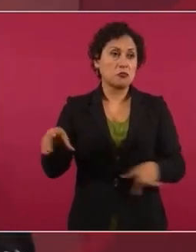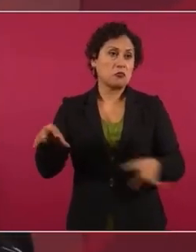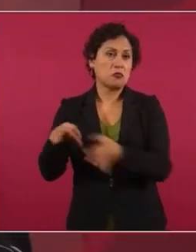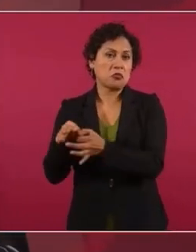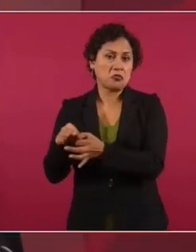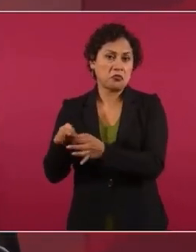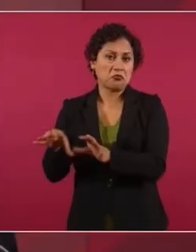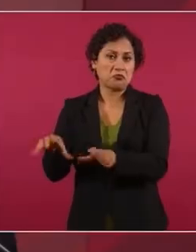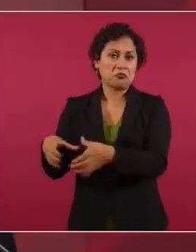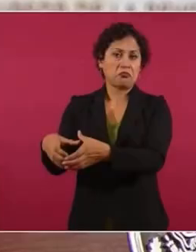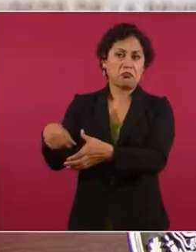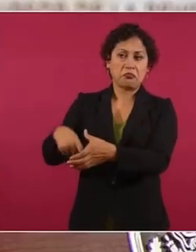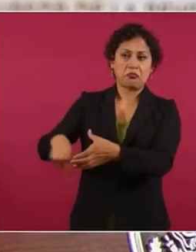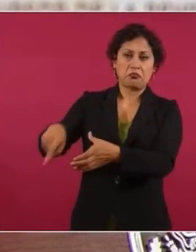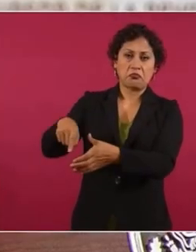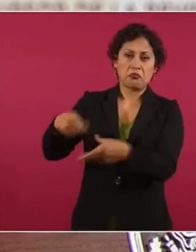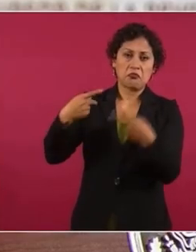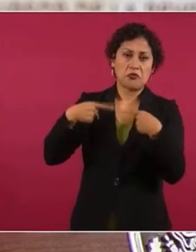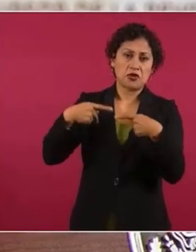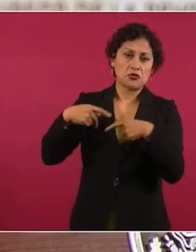conservadores?